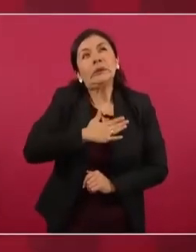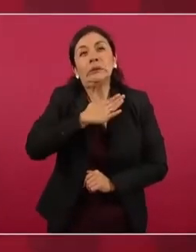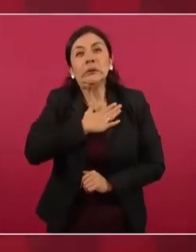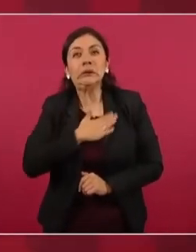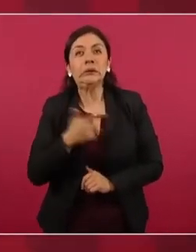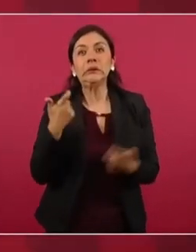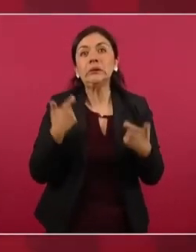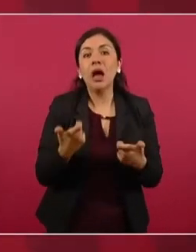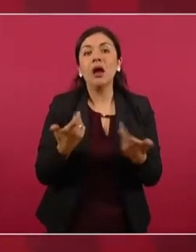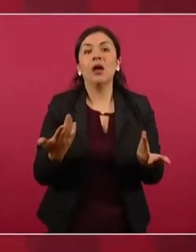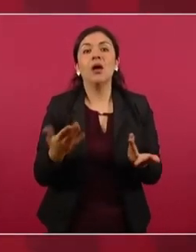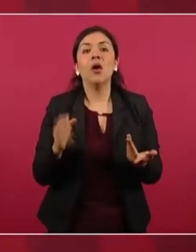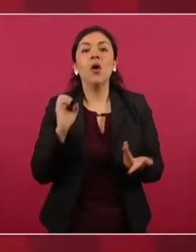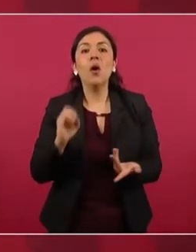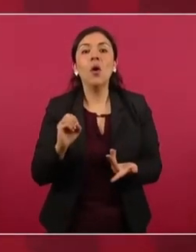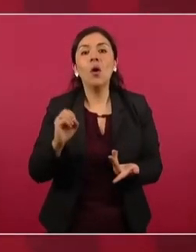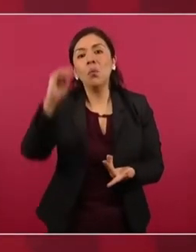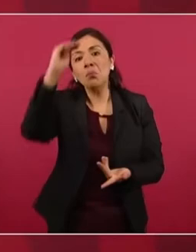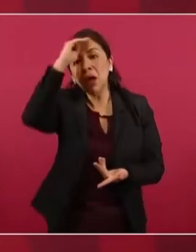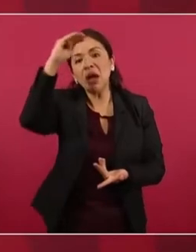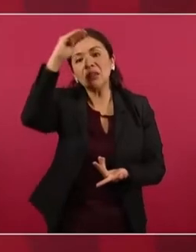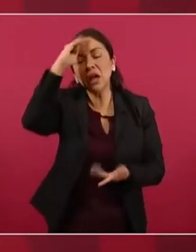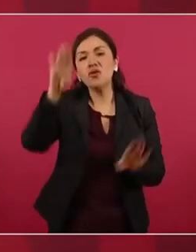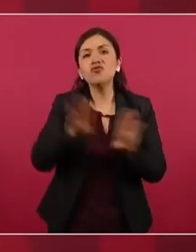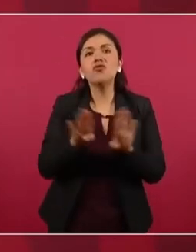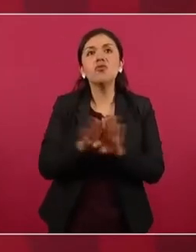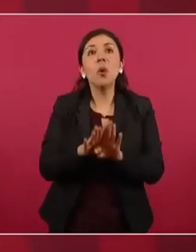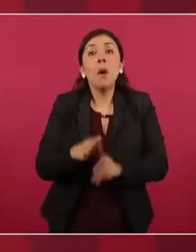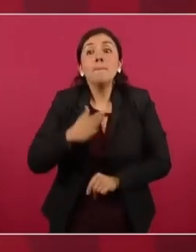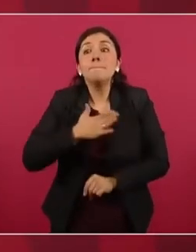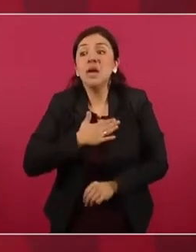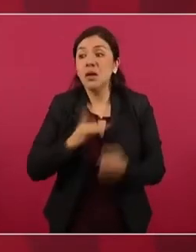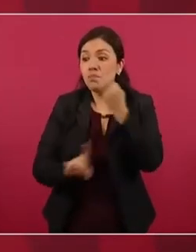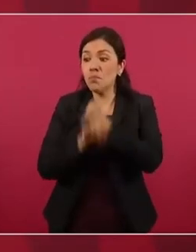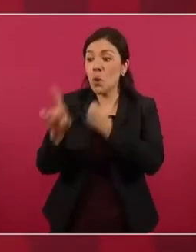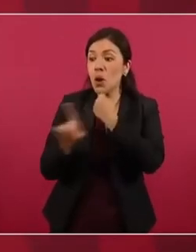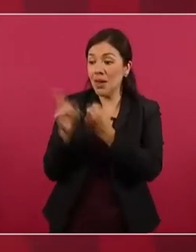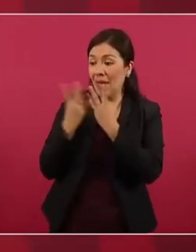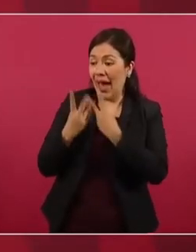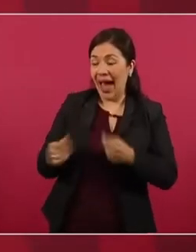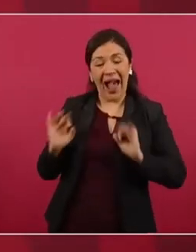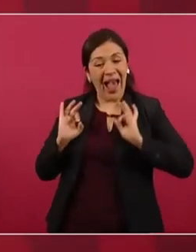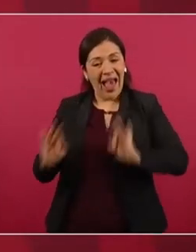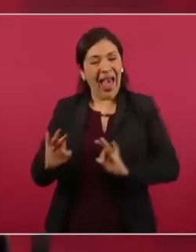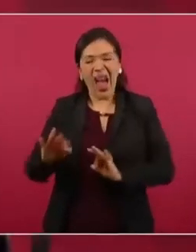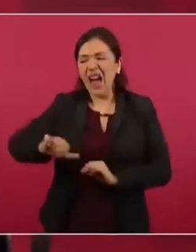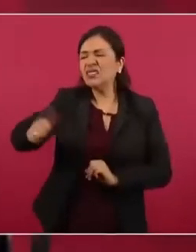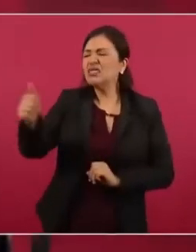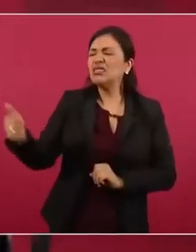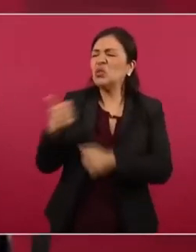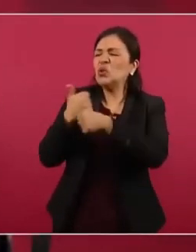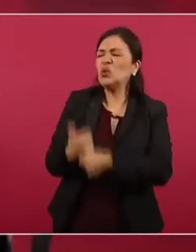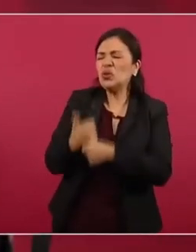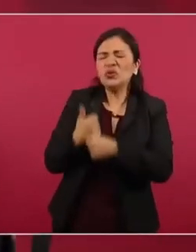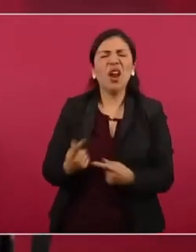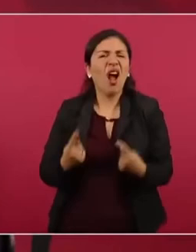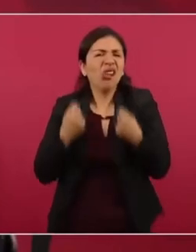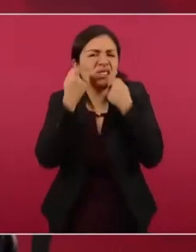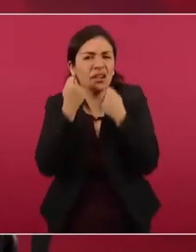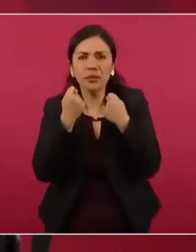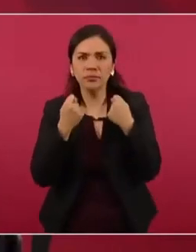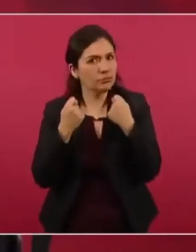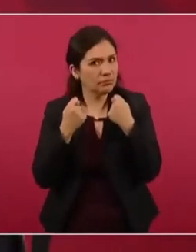resolver su problema sin